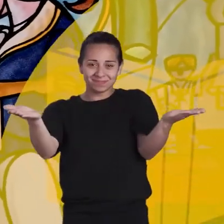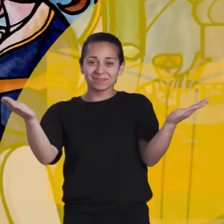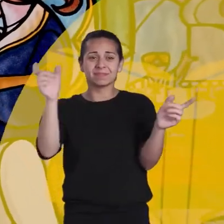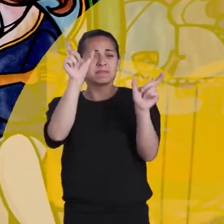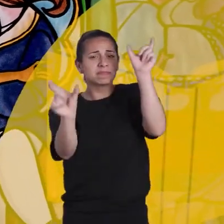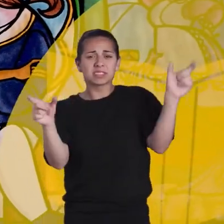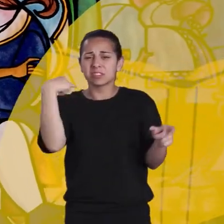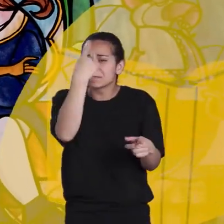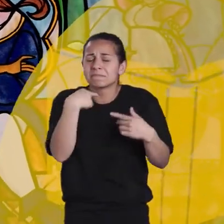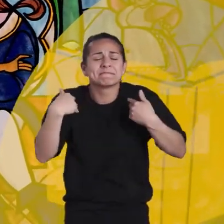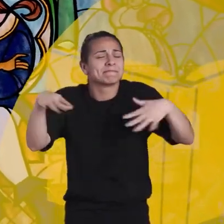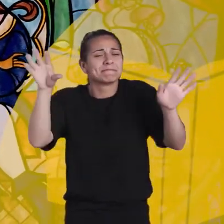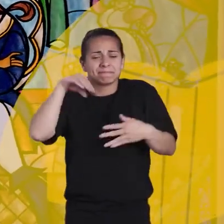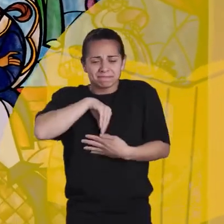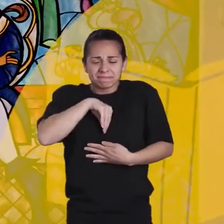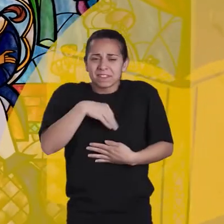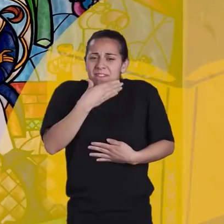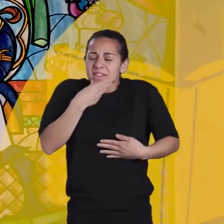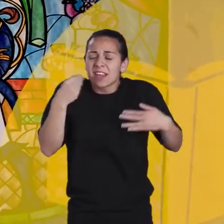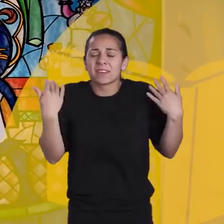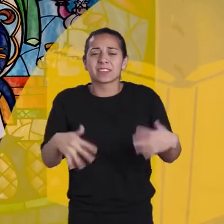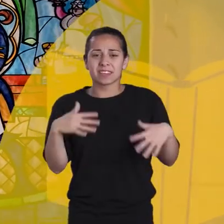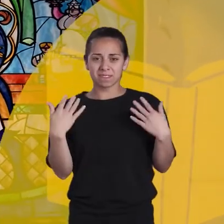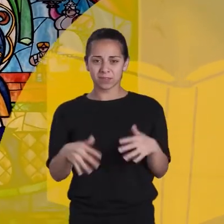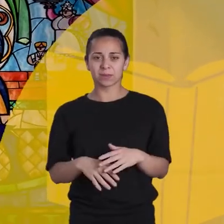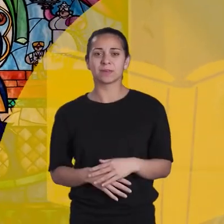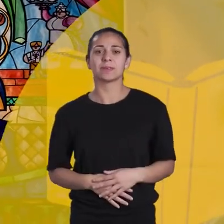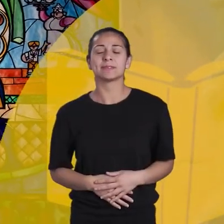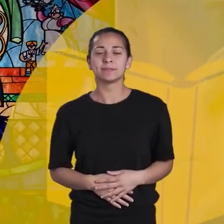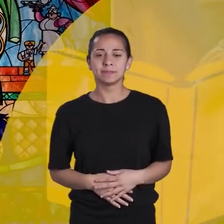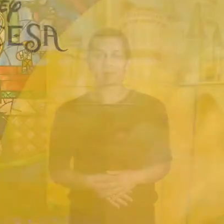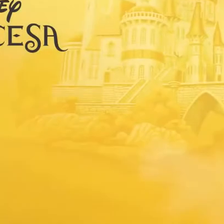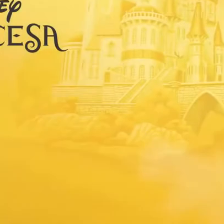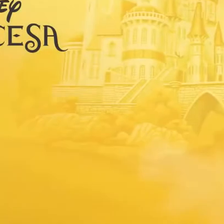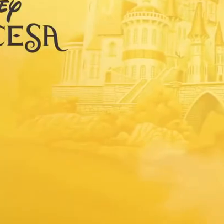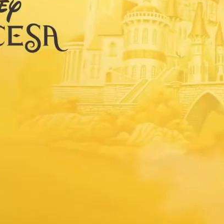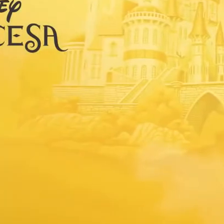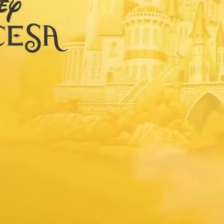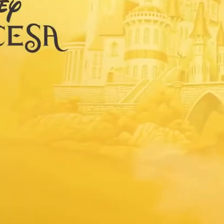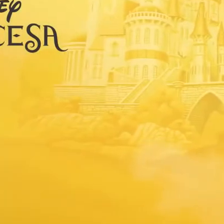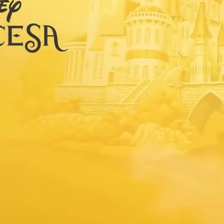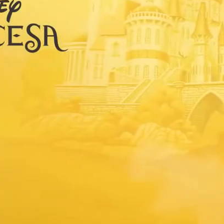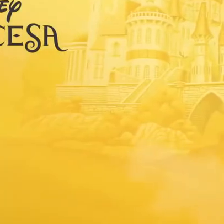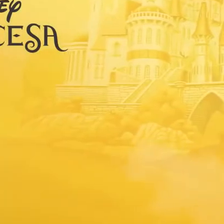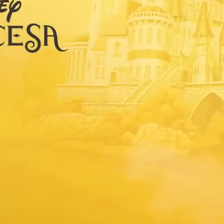sabiendo que la verdadera belleza está en el interior. ¡Es, Luis! Luis! ito! Oh!